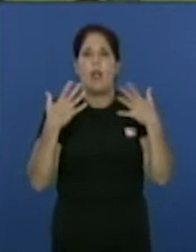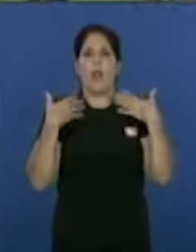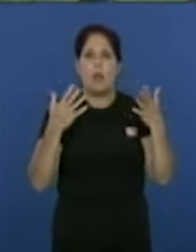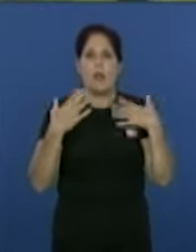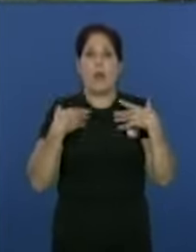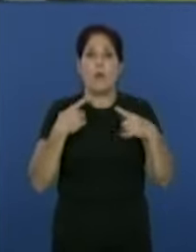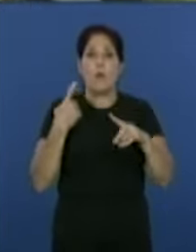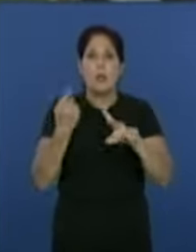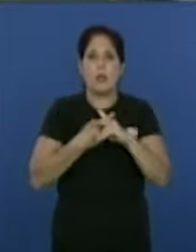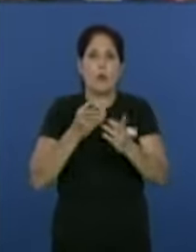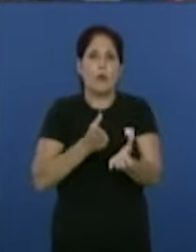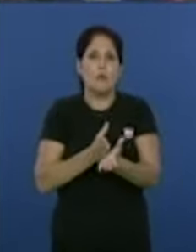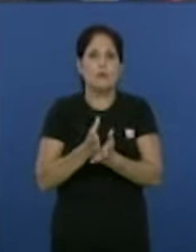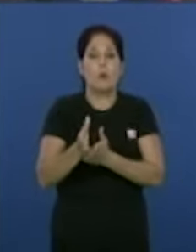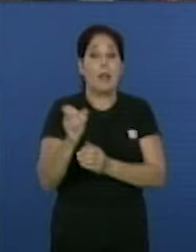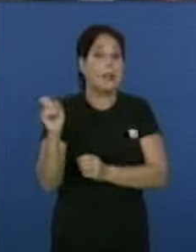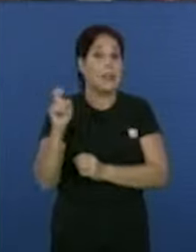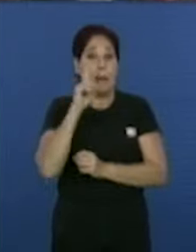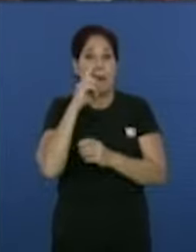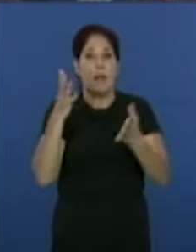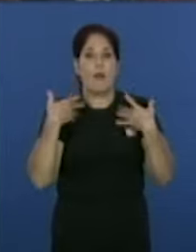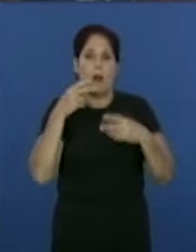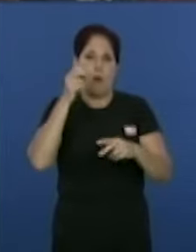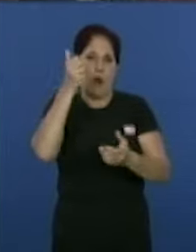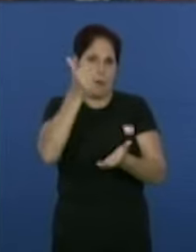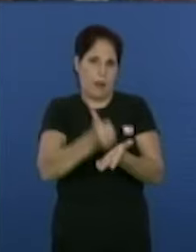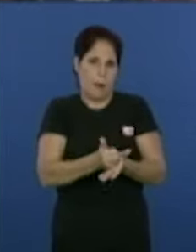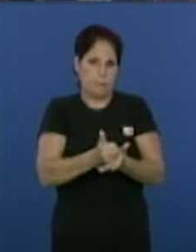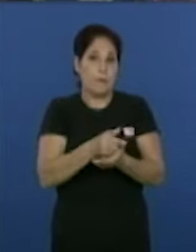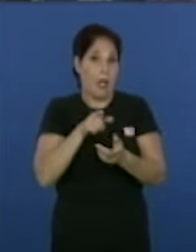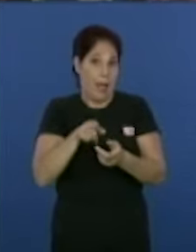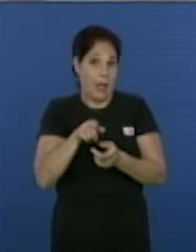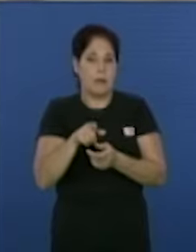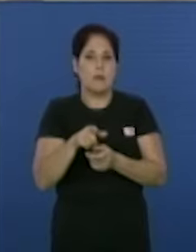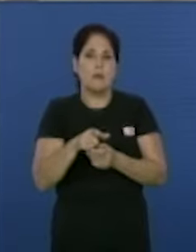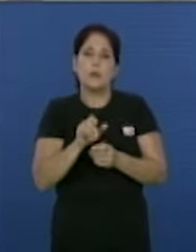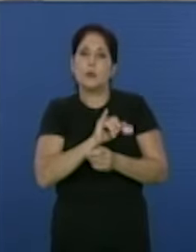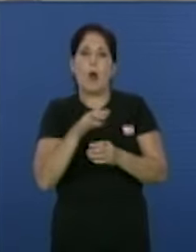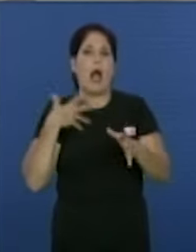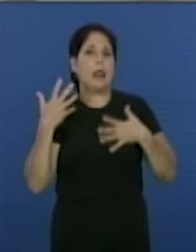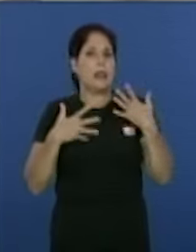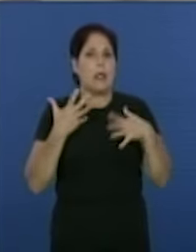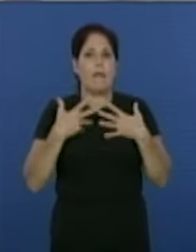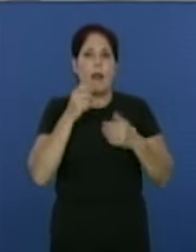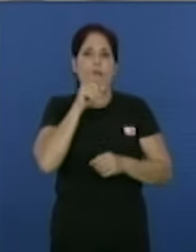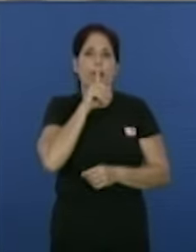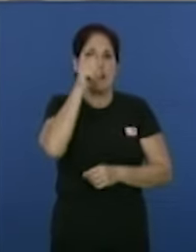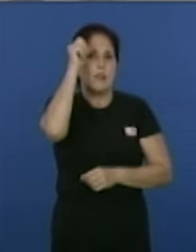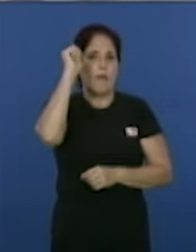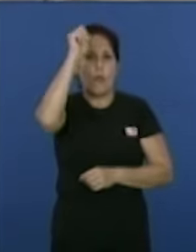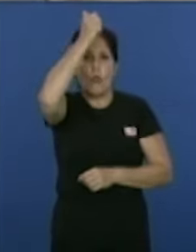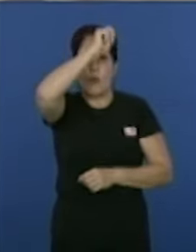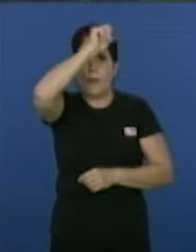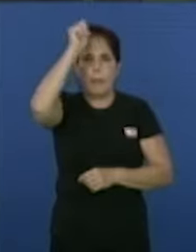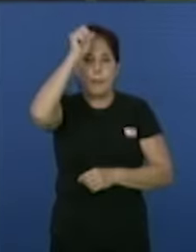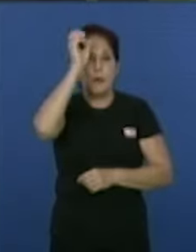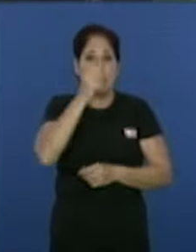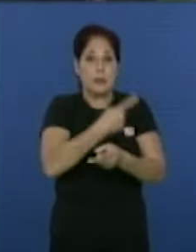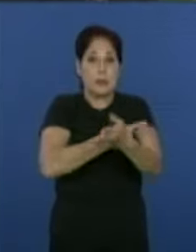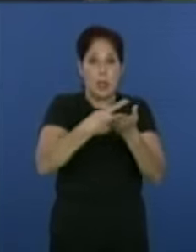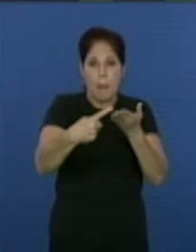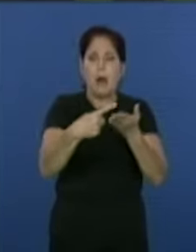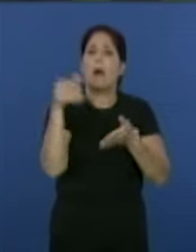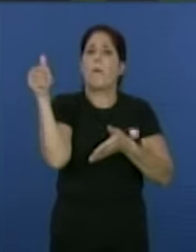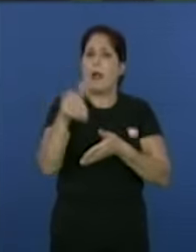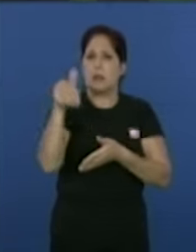bueno, continuar hasta que cierre el verano en la capital. Se van a reforzar el nivel de actividad viernes, sábado y domingo pero en toda la semana